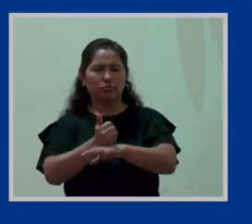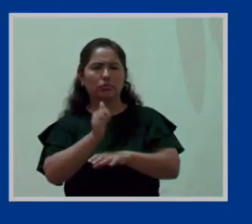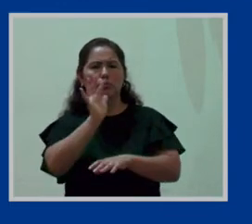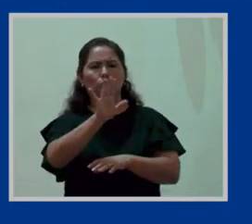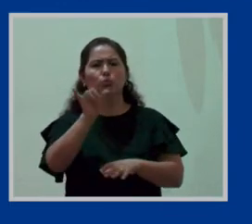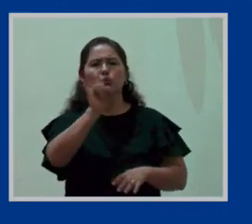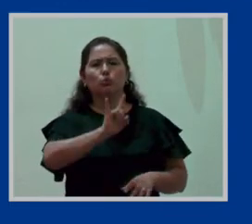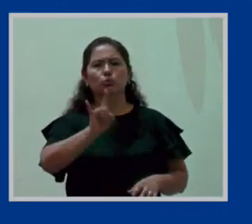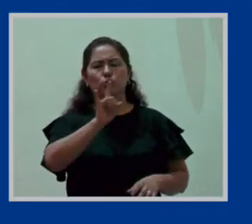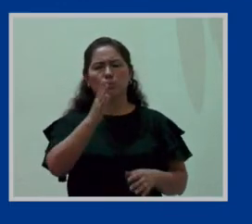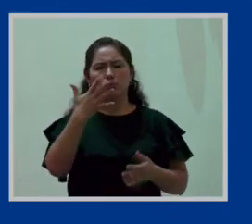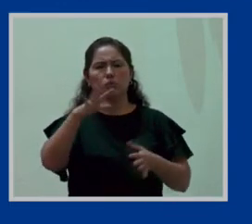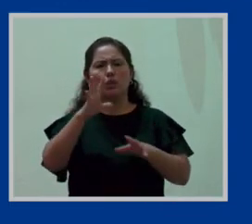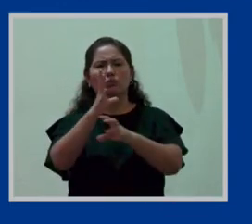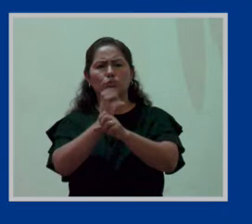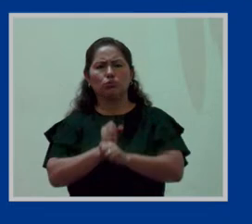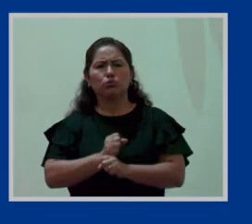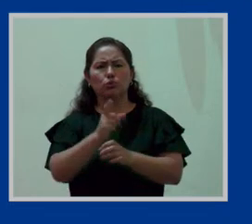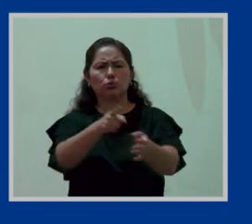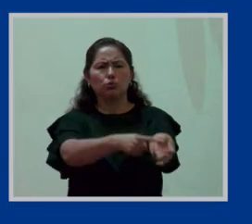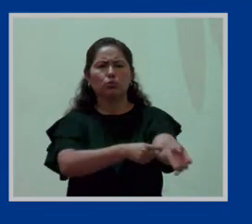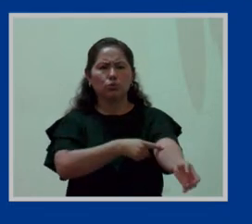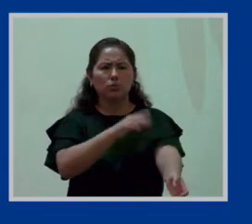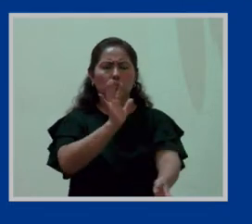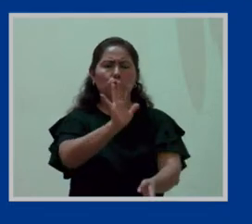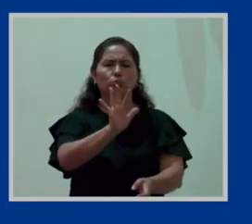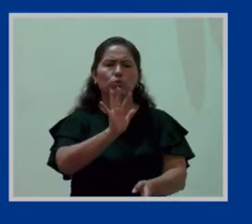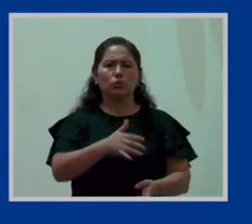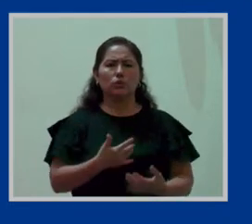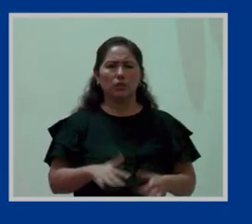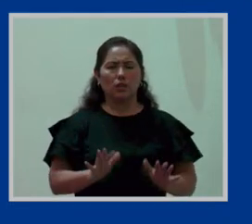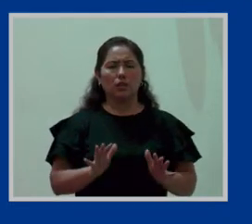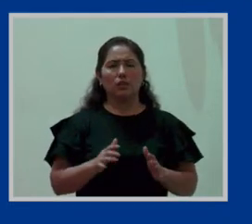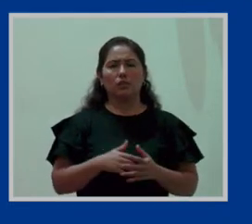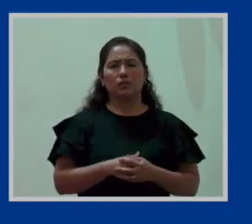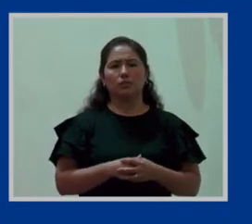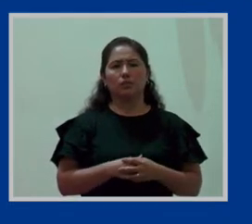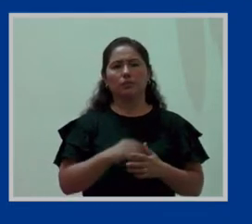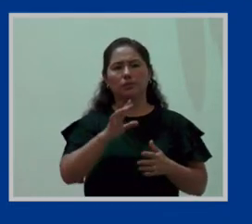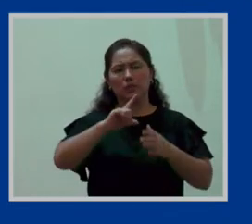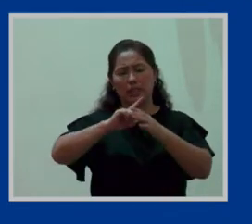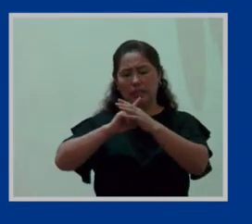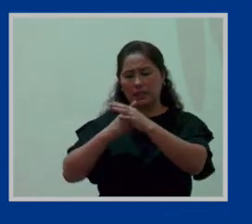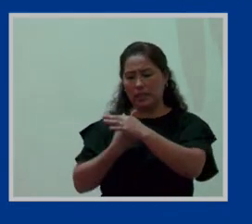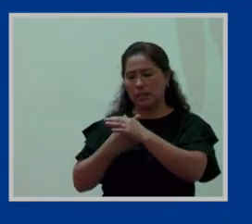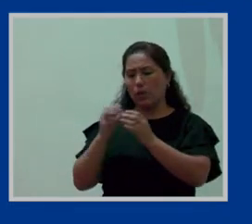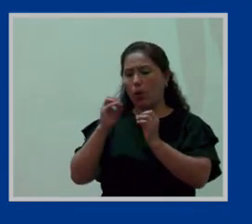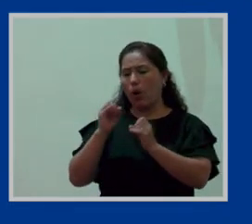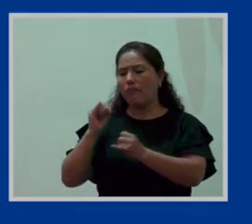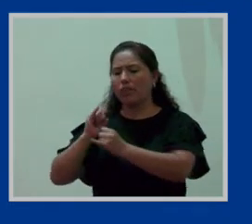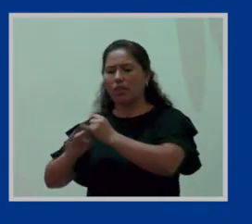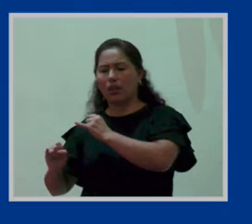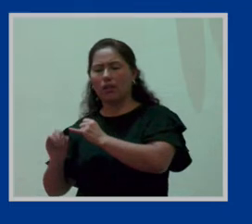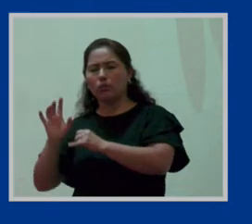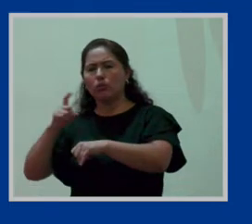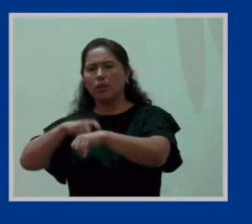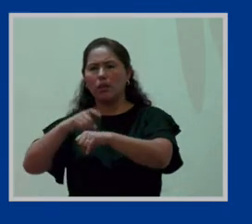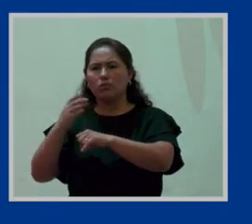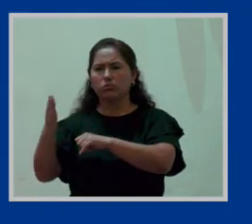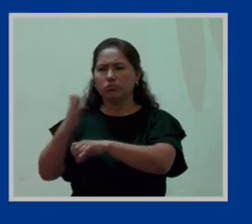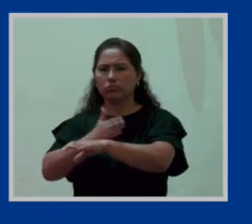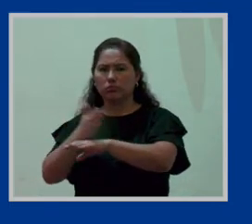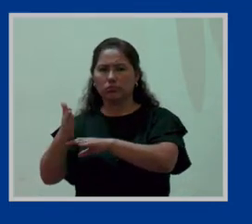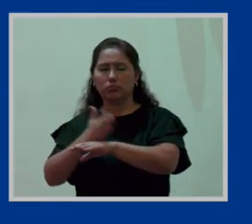uso una costumbre que fuente de derecho laboral no de ser al inicio o al final por la razón